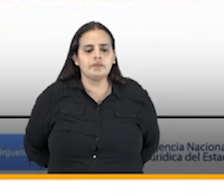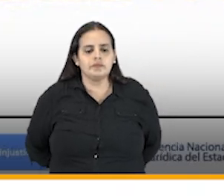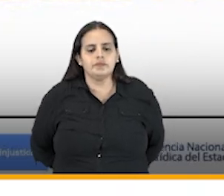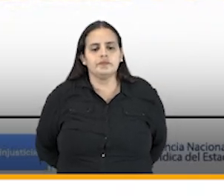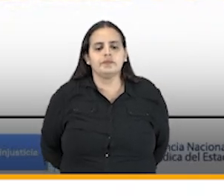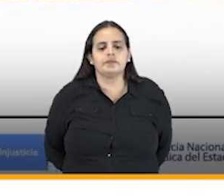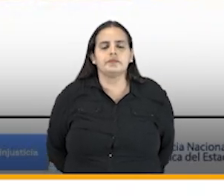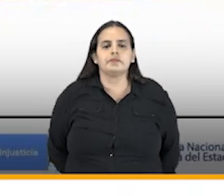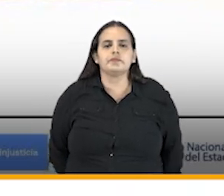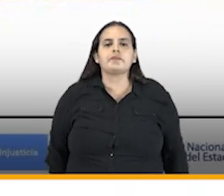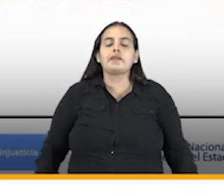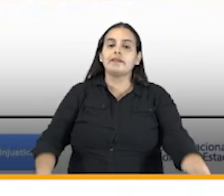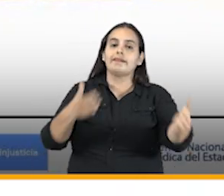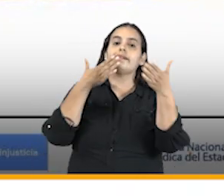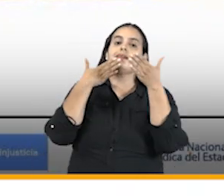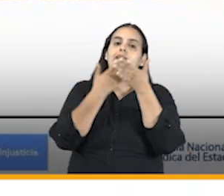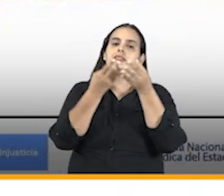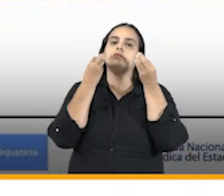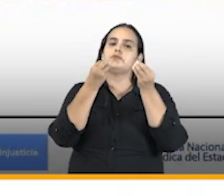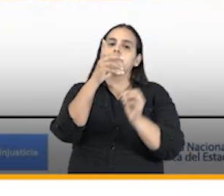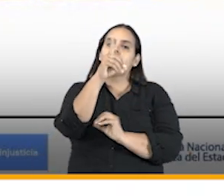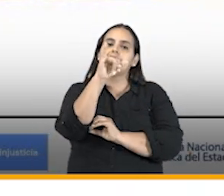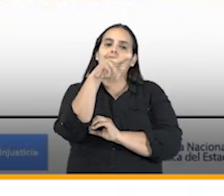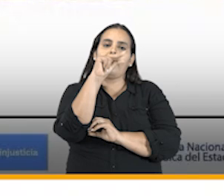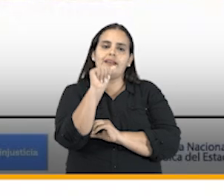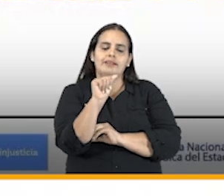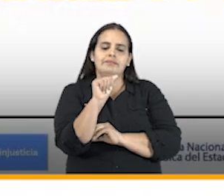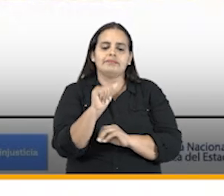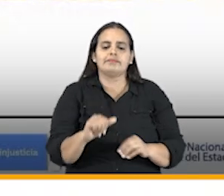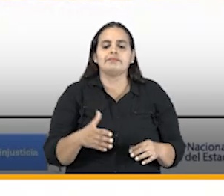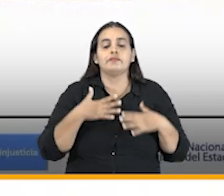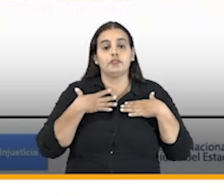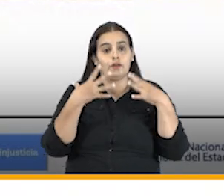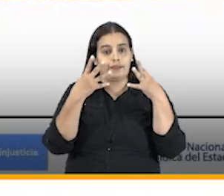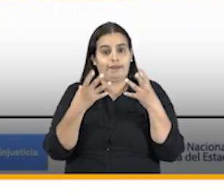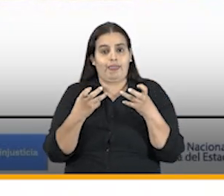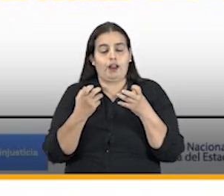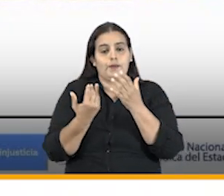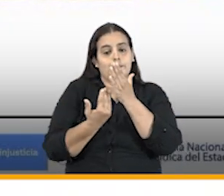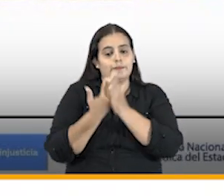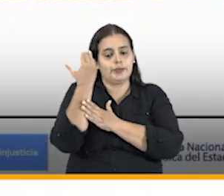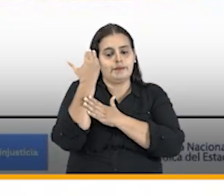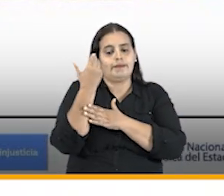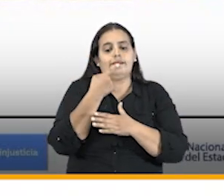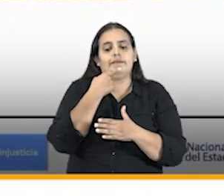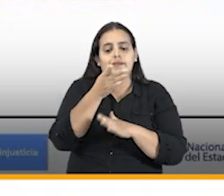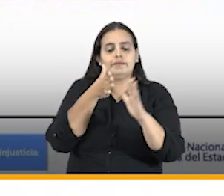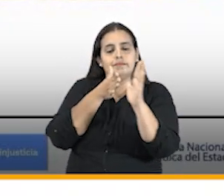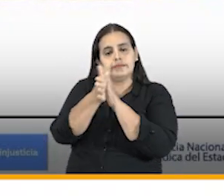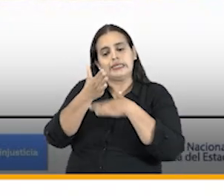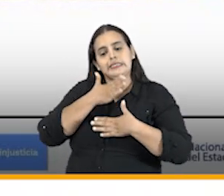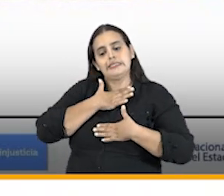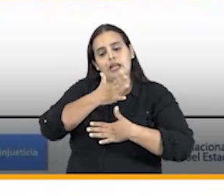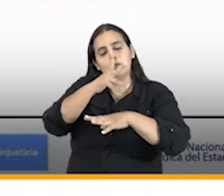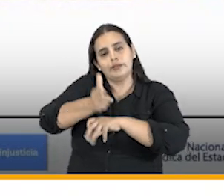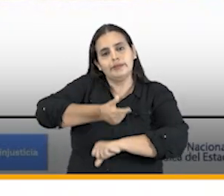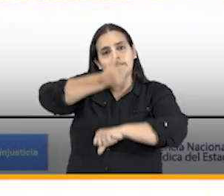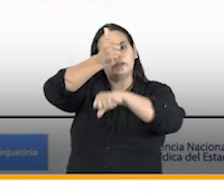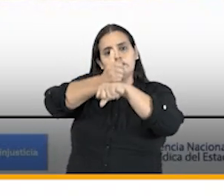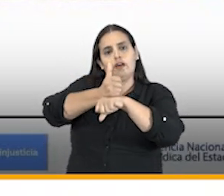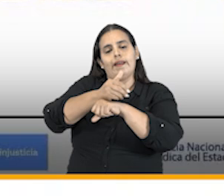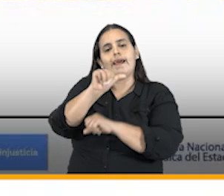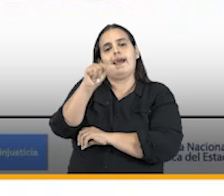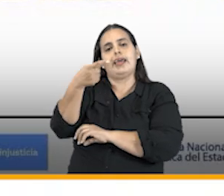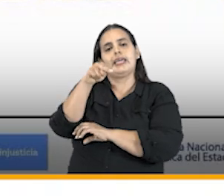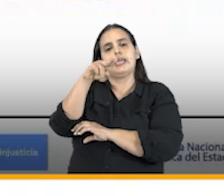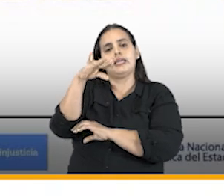muchas gracias Diana quiero iniciar extendiéndole un saludo al director de